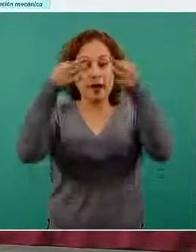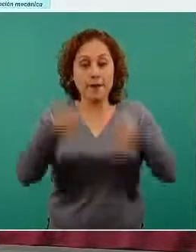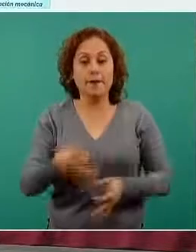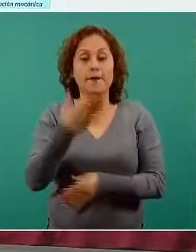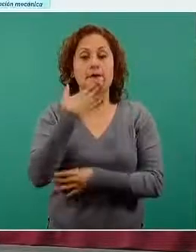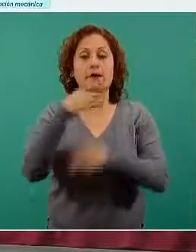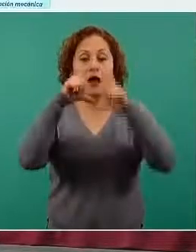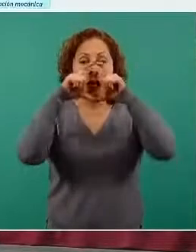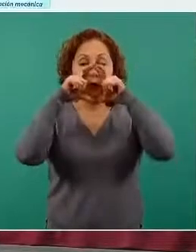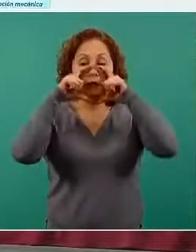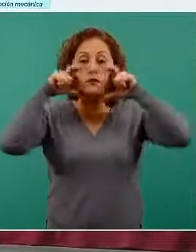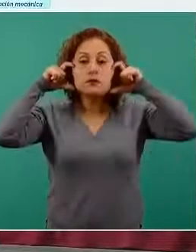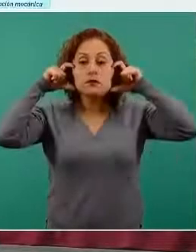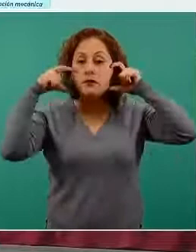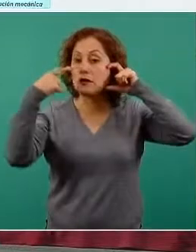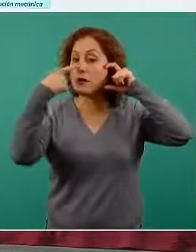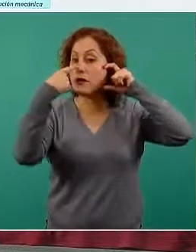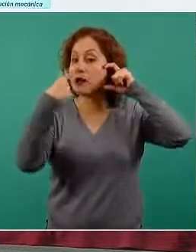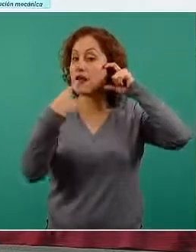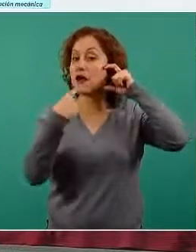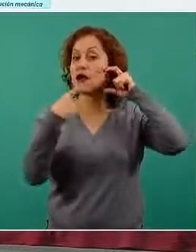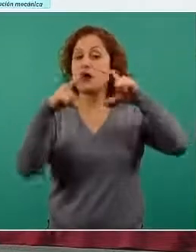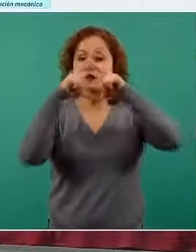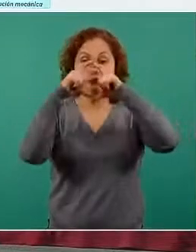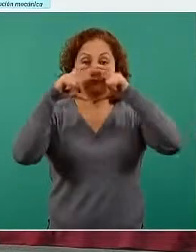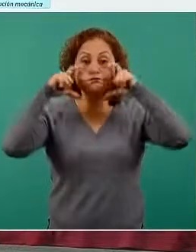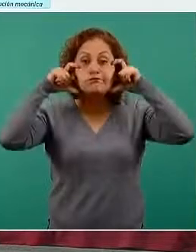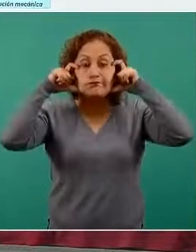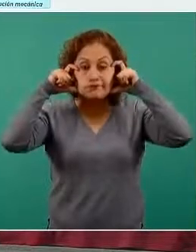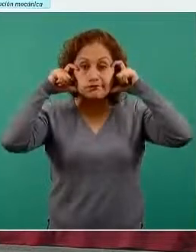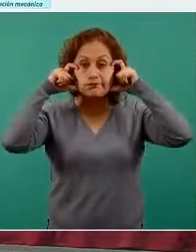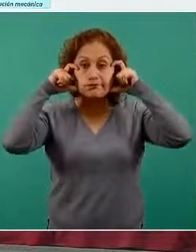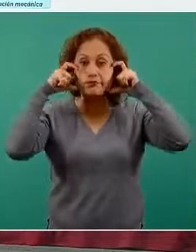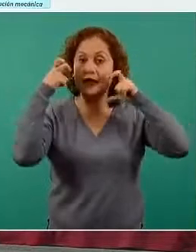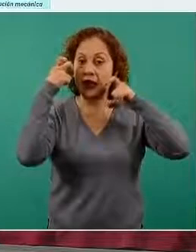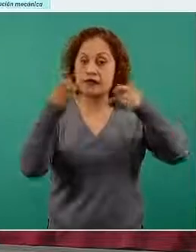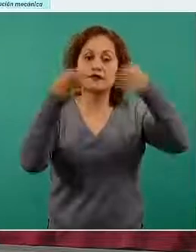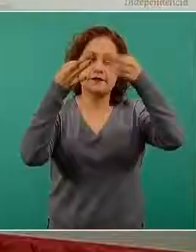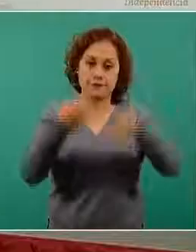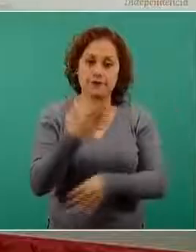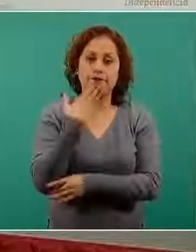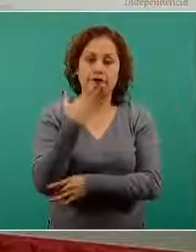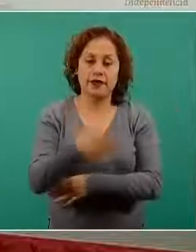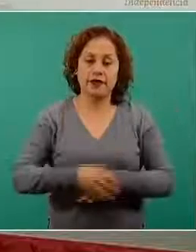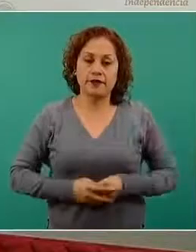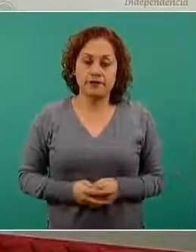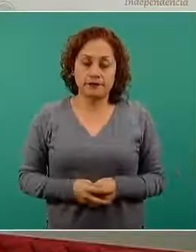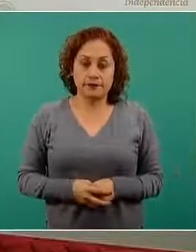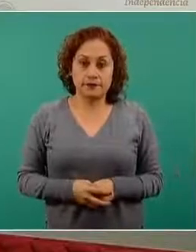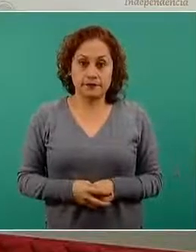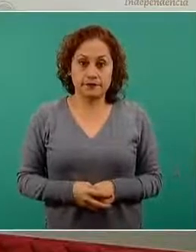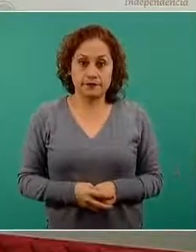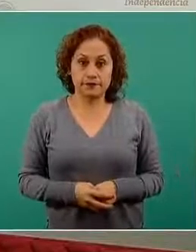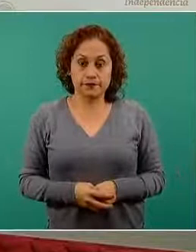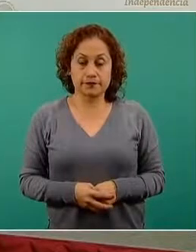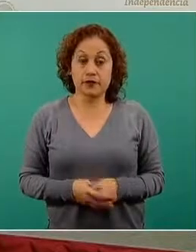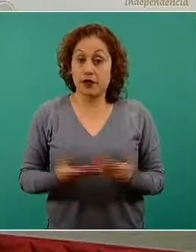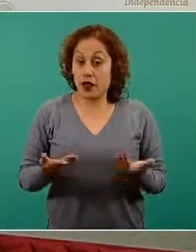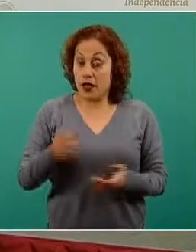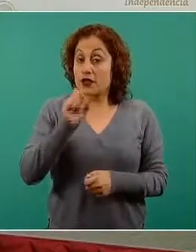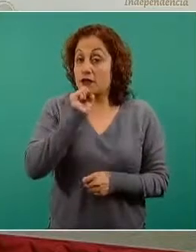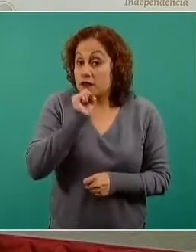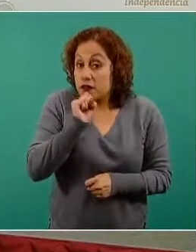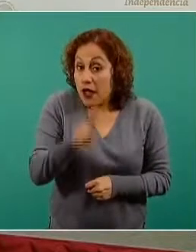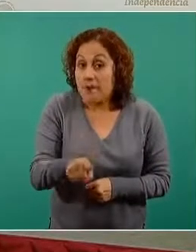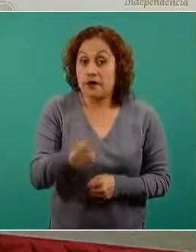y boca. Es la forma correcta de usar el cubrebocas. Y guardando la